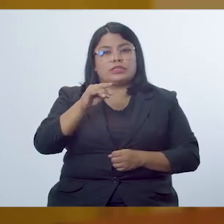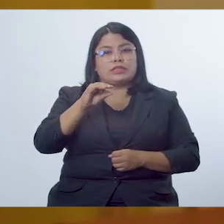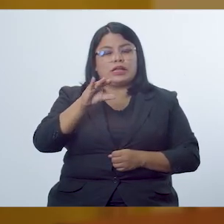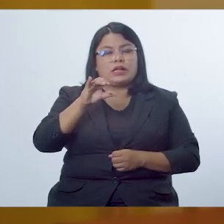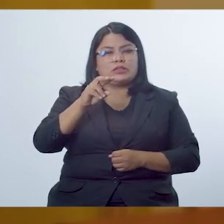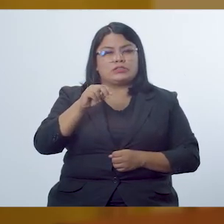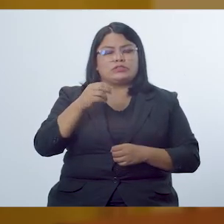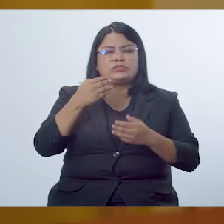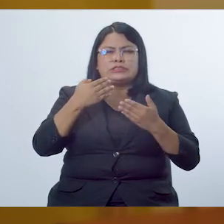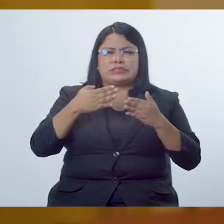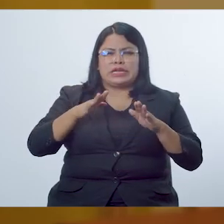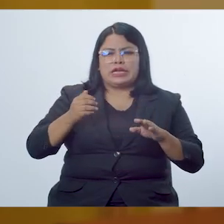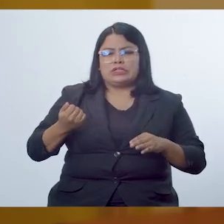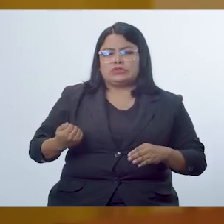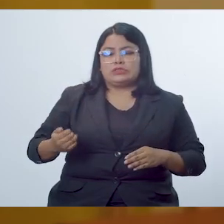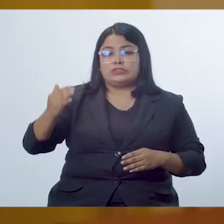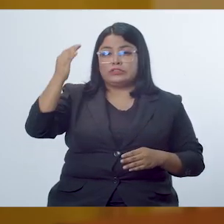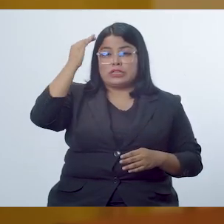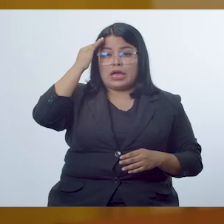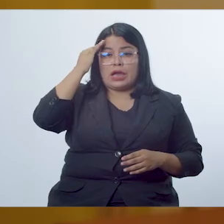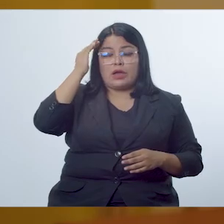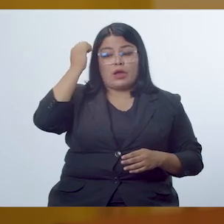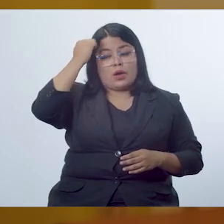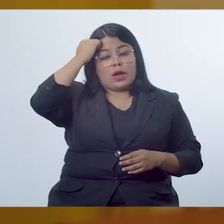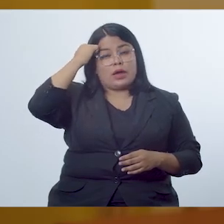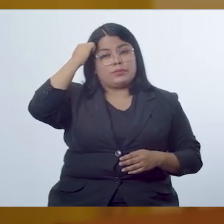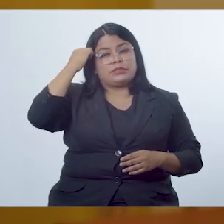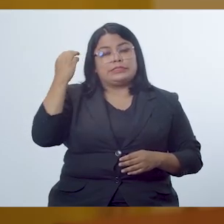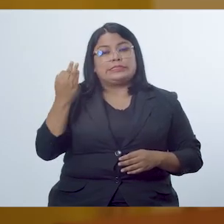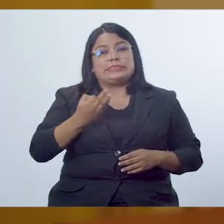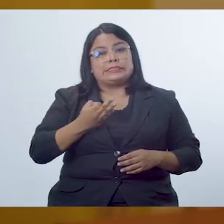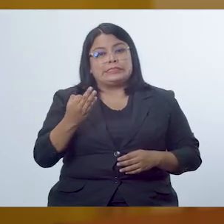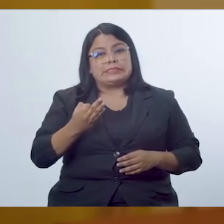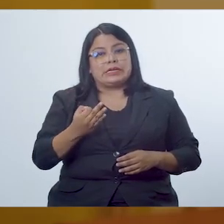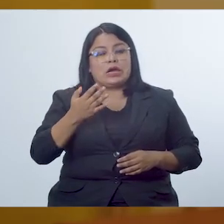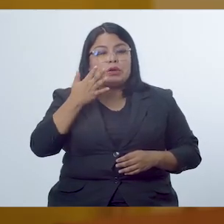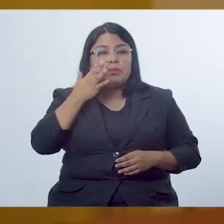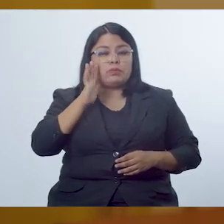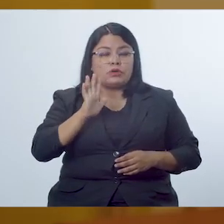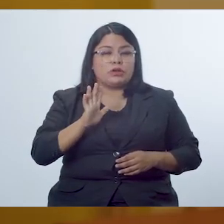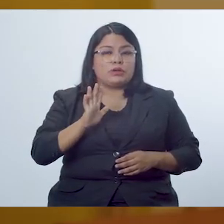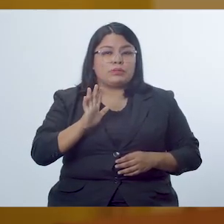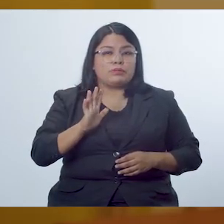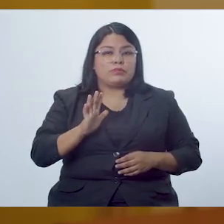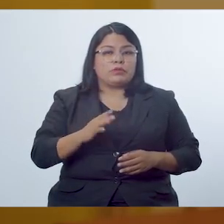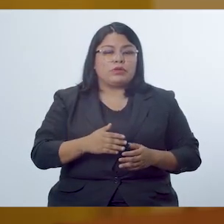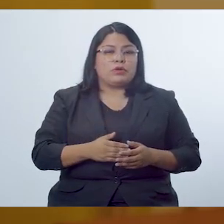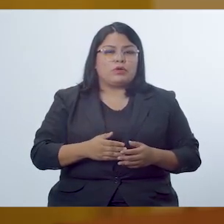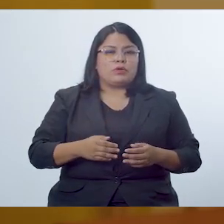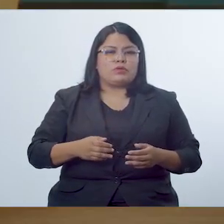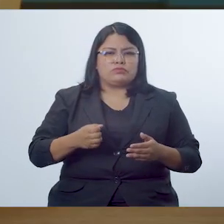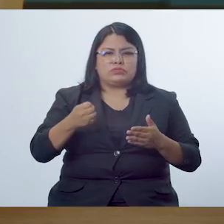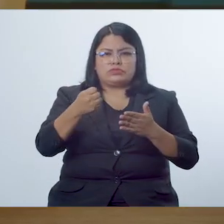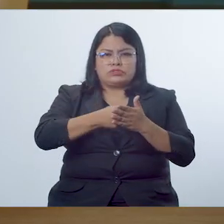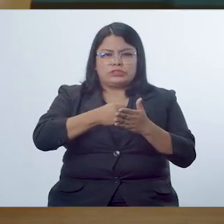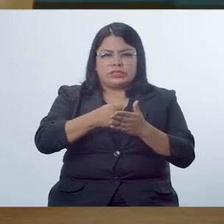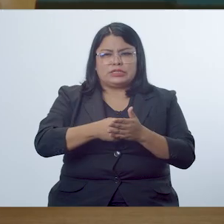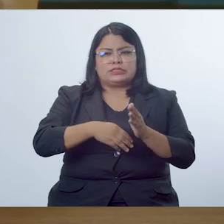que es donde ya el estudiante sabe, ¿verdad? Qué tanto ha aprendido y si es necesario ampliar algo, el maestro,